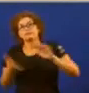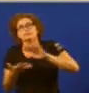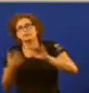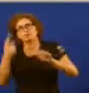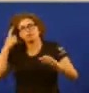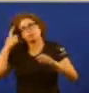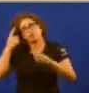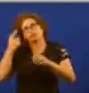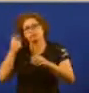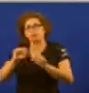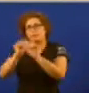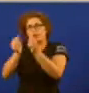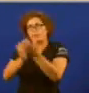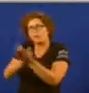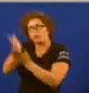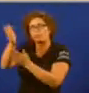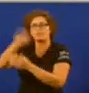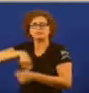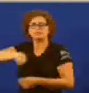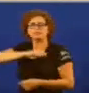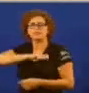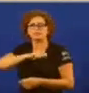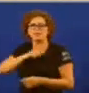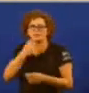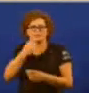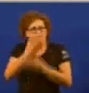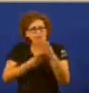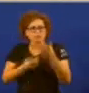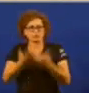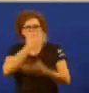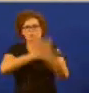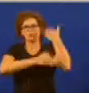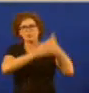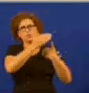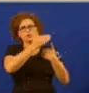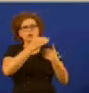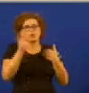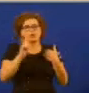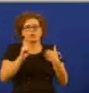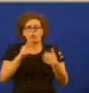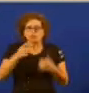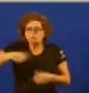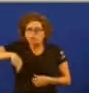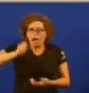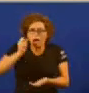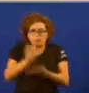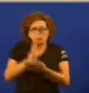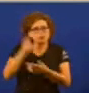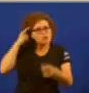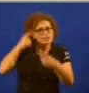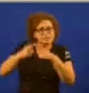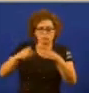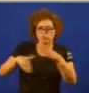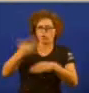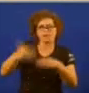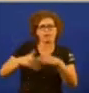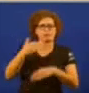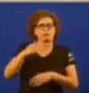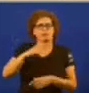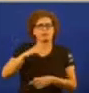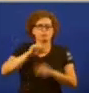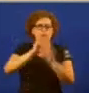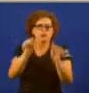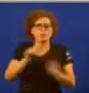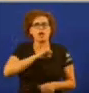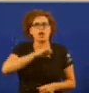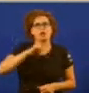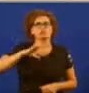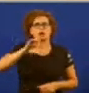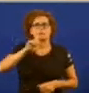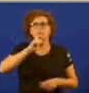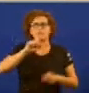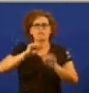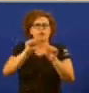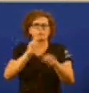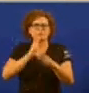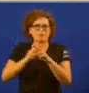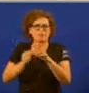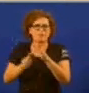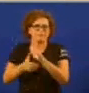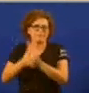de España é un erro volver atrás non só esos 3 apostamos pola modernización do modelo autonómico no sentido federal